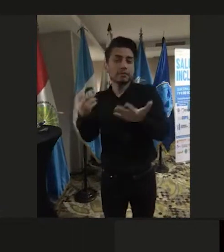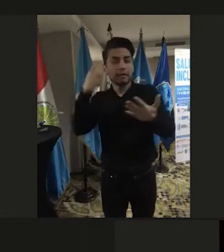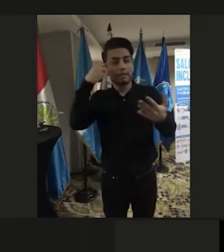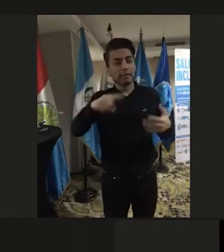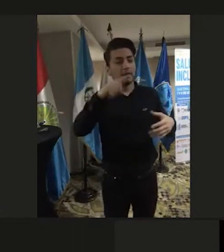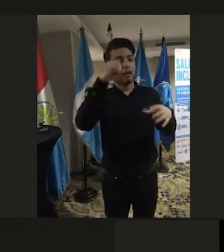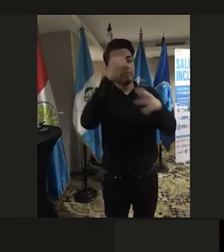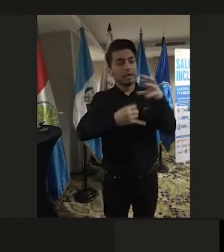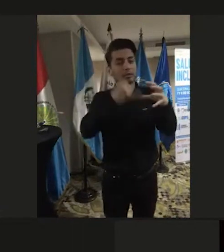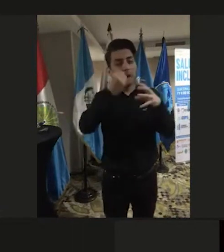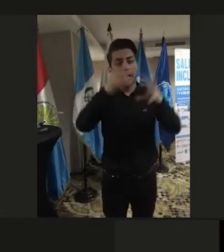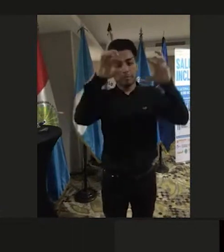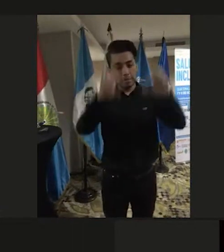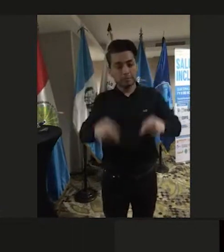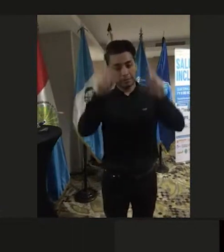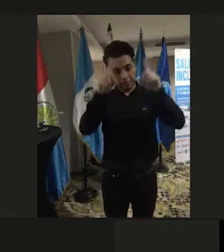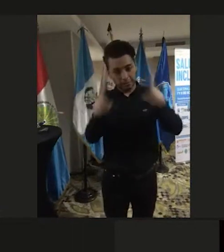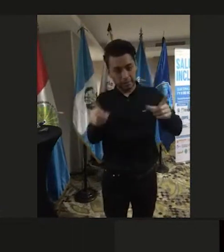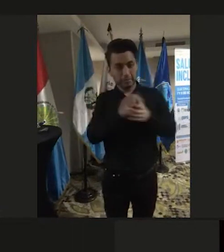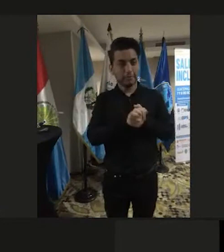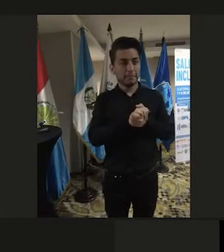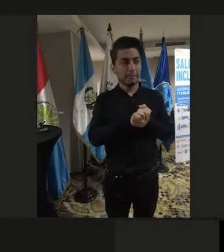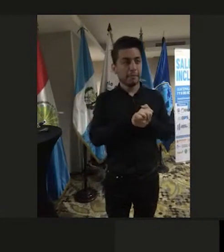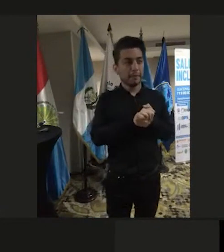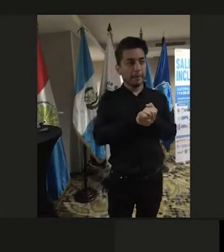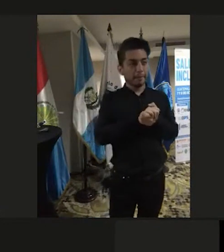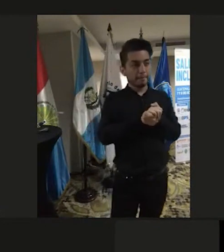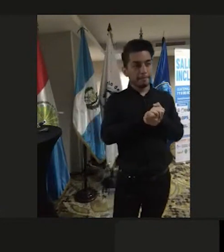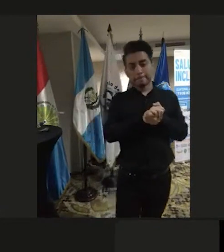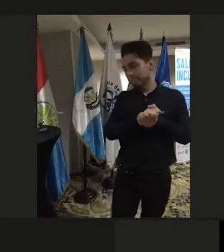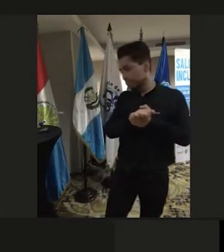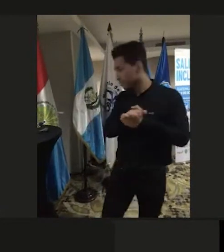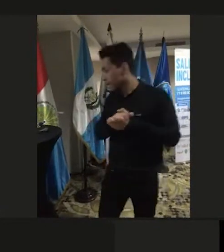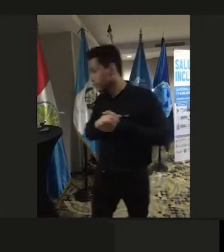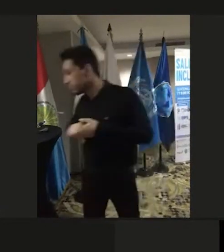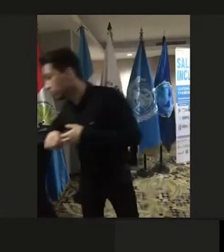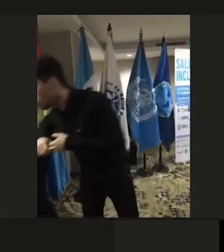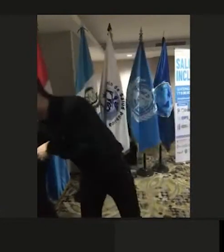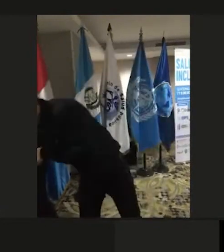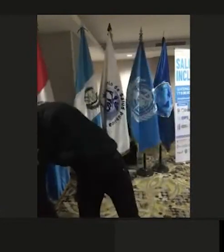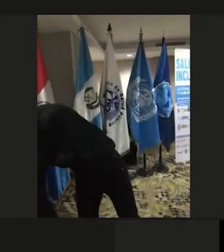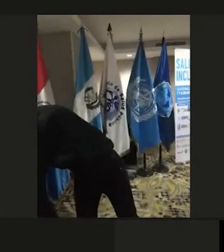de las personas con discapacidad gracias gracias Gracias.